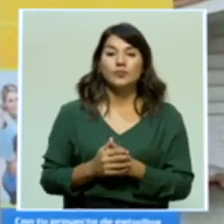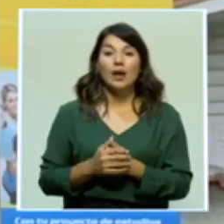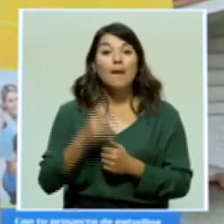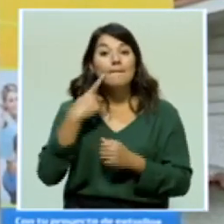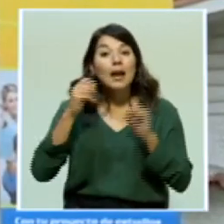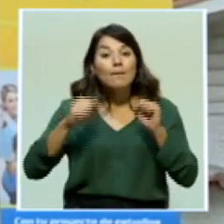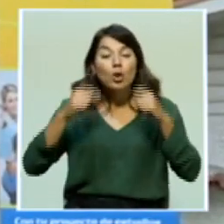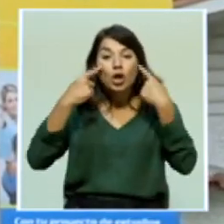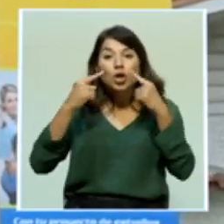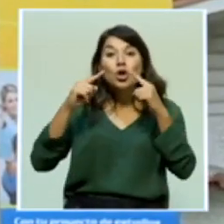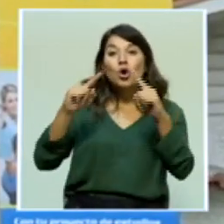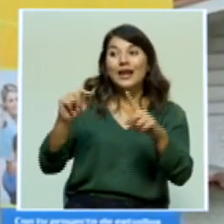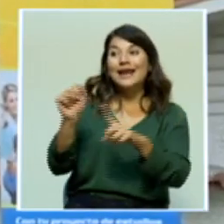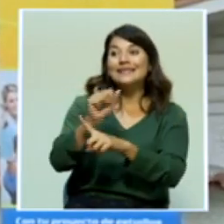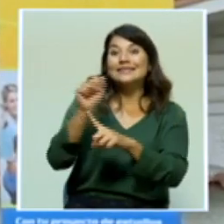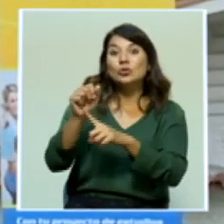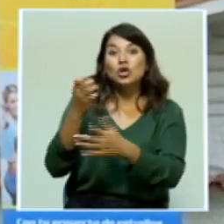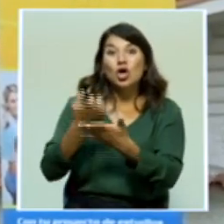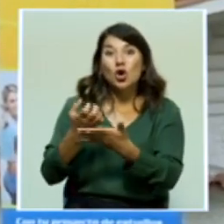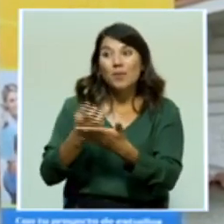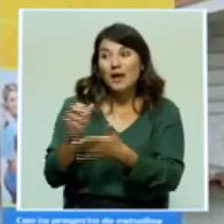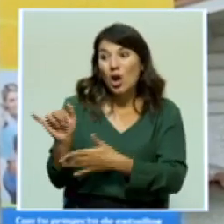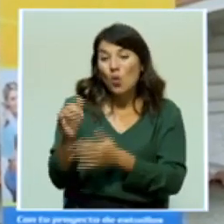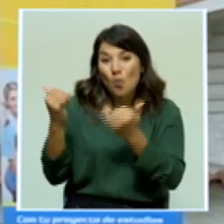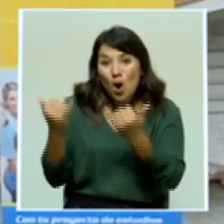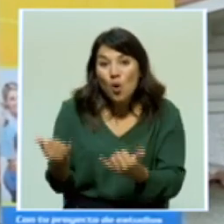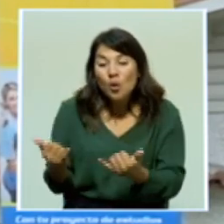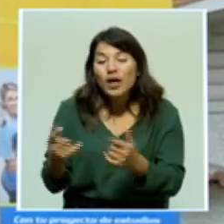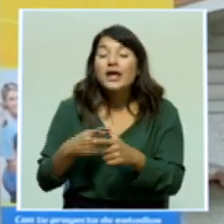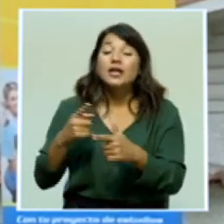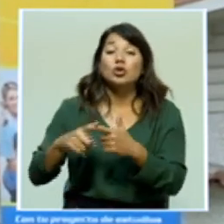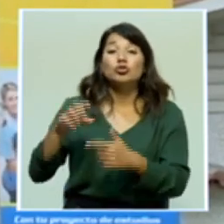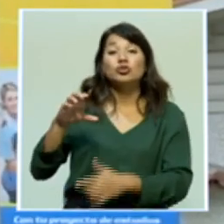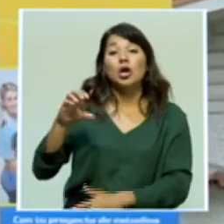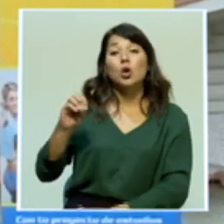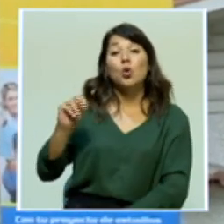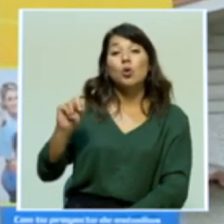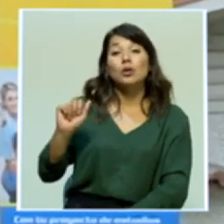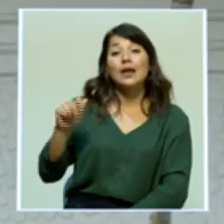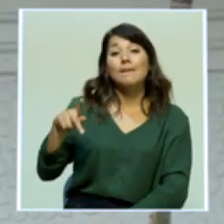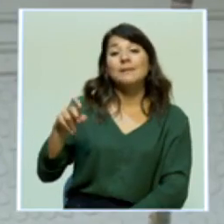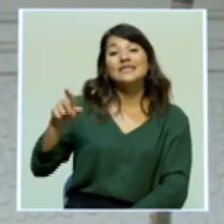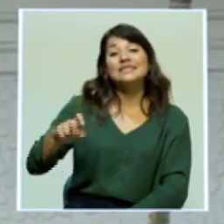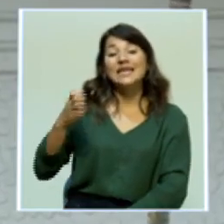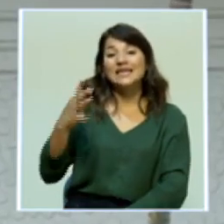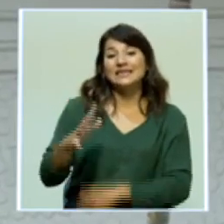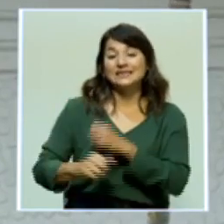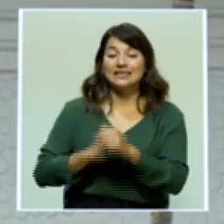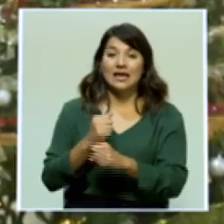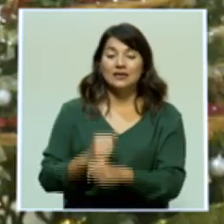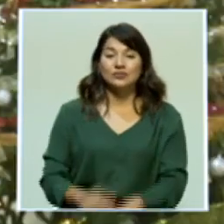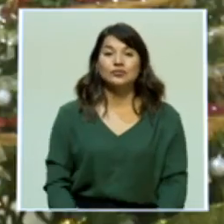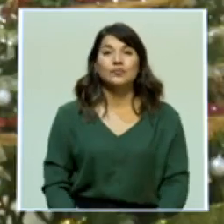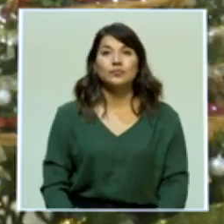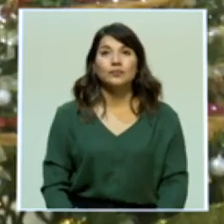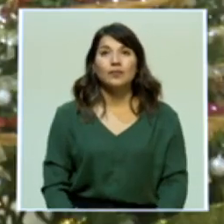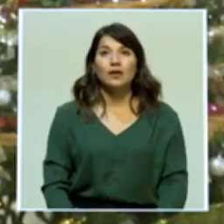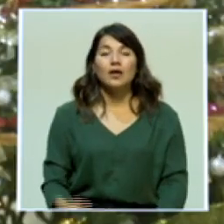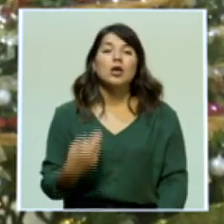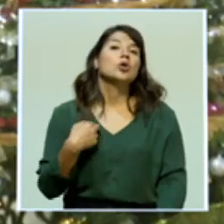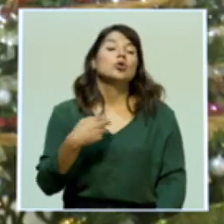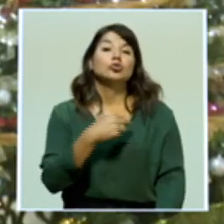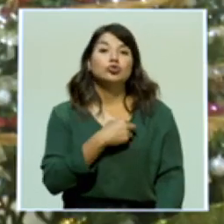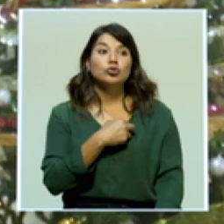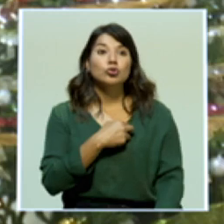a los niveles actuales, financieramente hablando, la entidad requerirá de más de 15 años. Tenemos una reducción en la